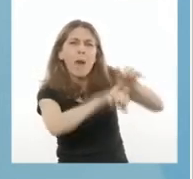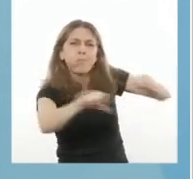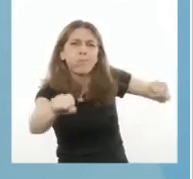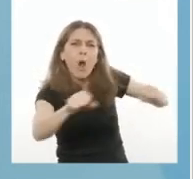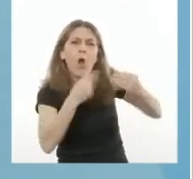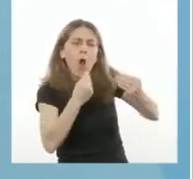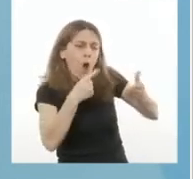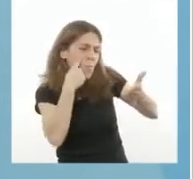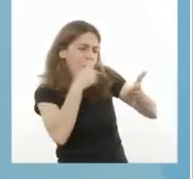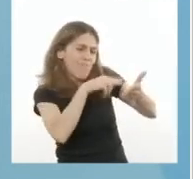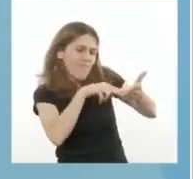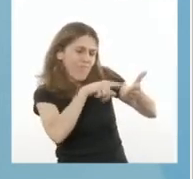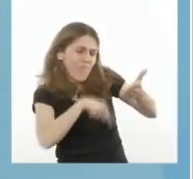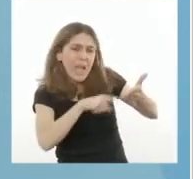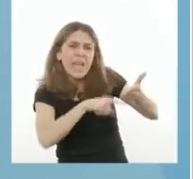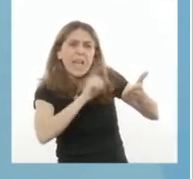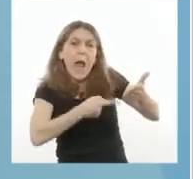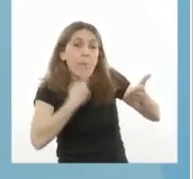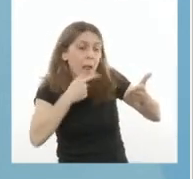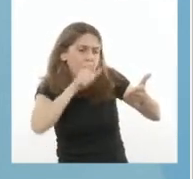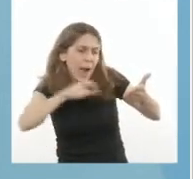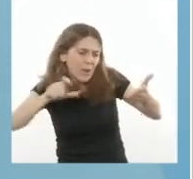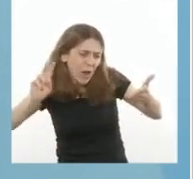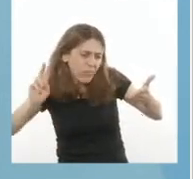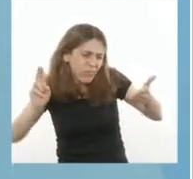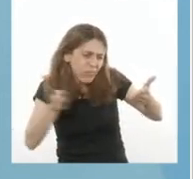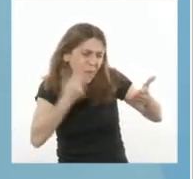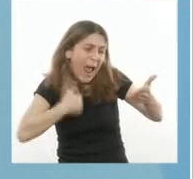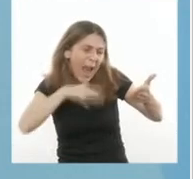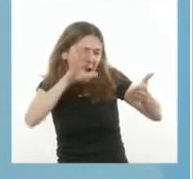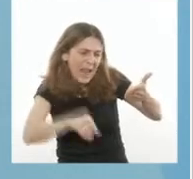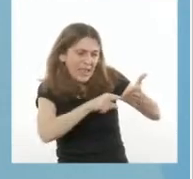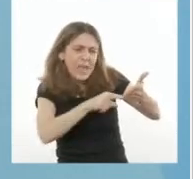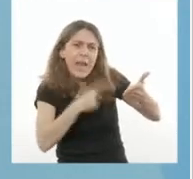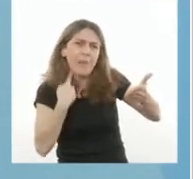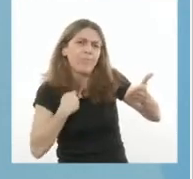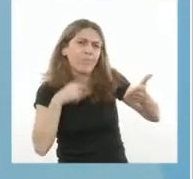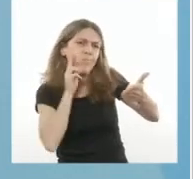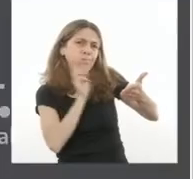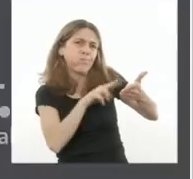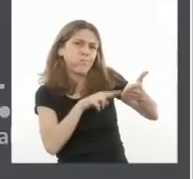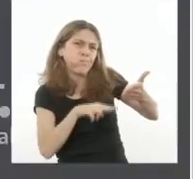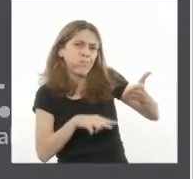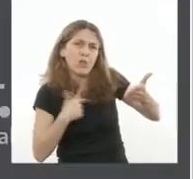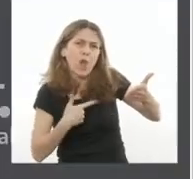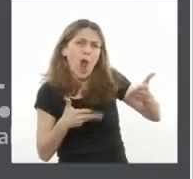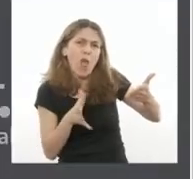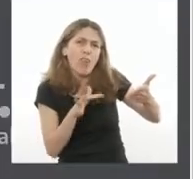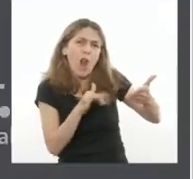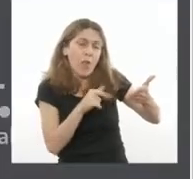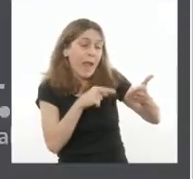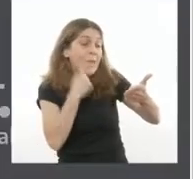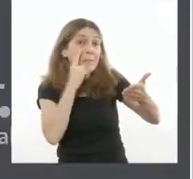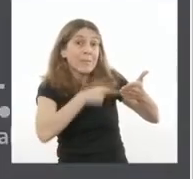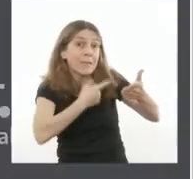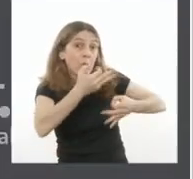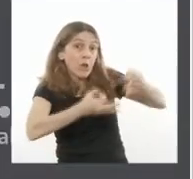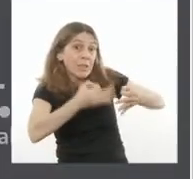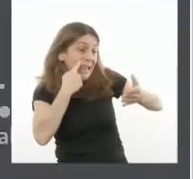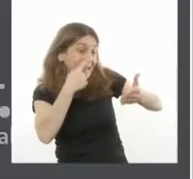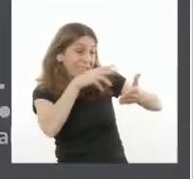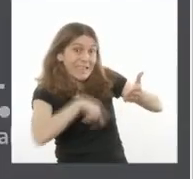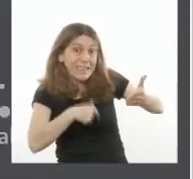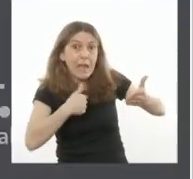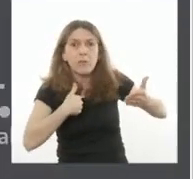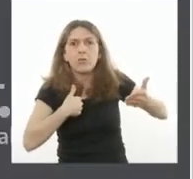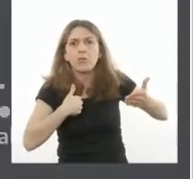reviso los fallecimientos que ocurren en Argentina. Ante esos datos, me dirigí a